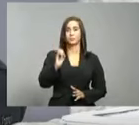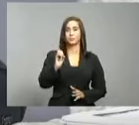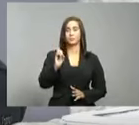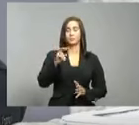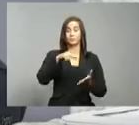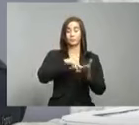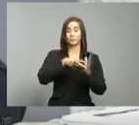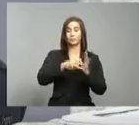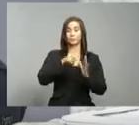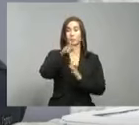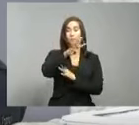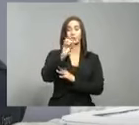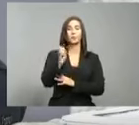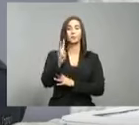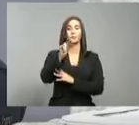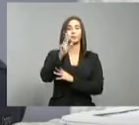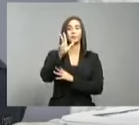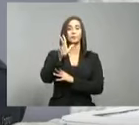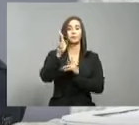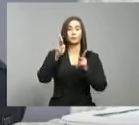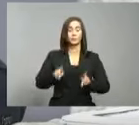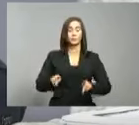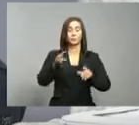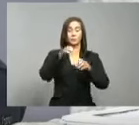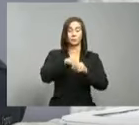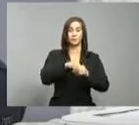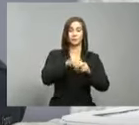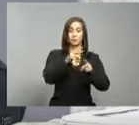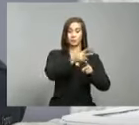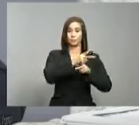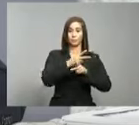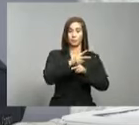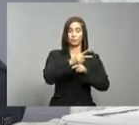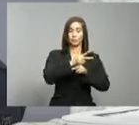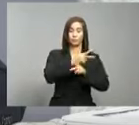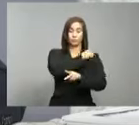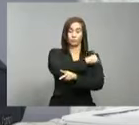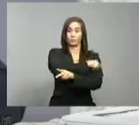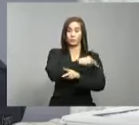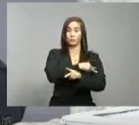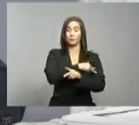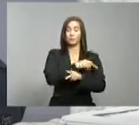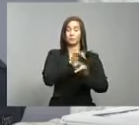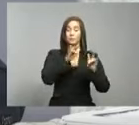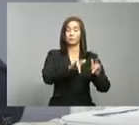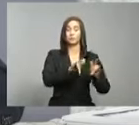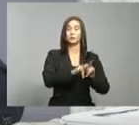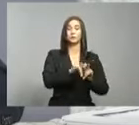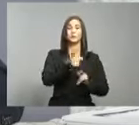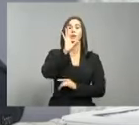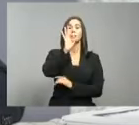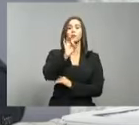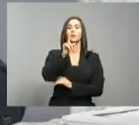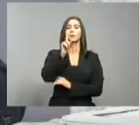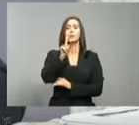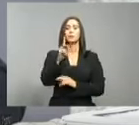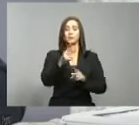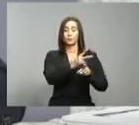personas ingresadas, 91 en unidades de cuidados intensivos y 52